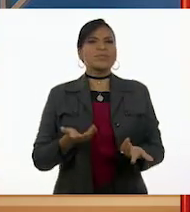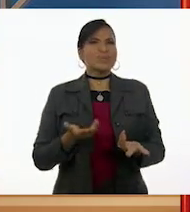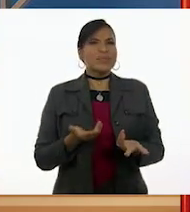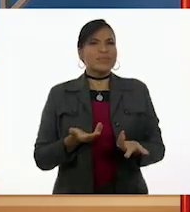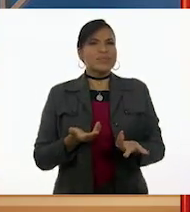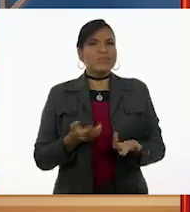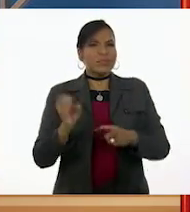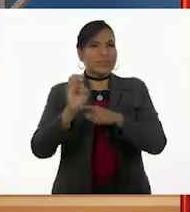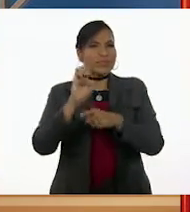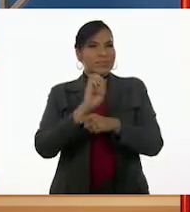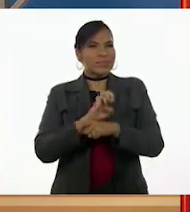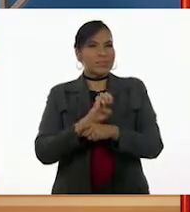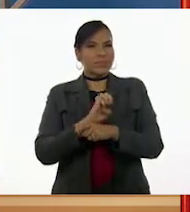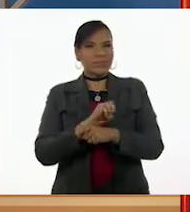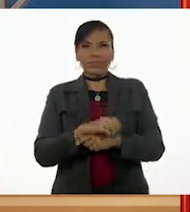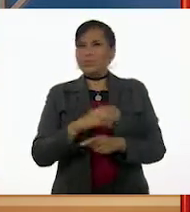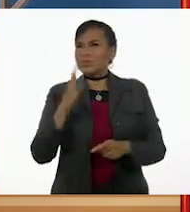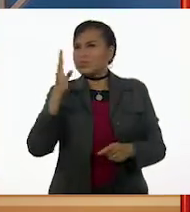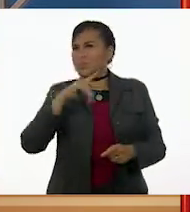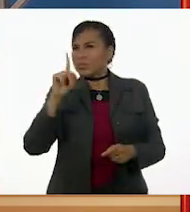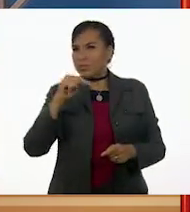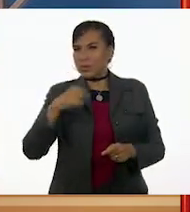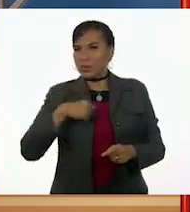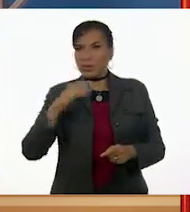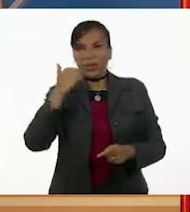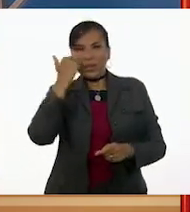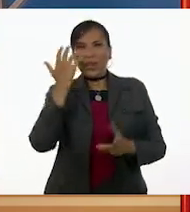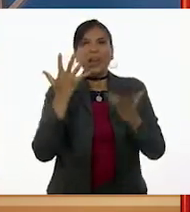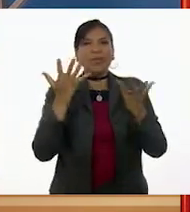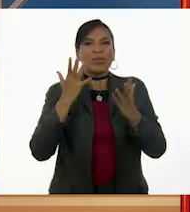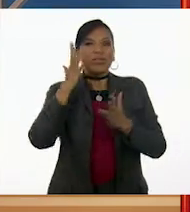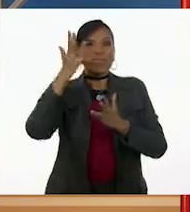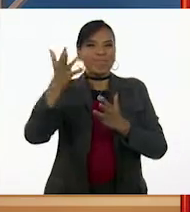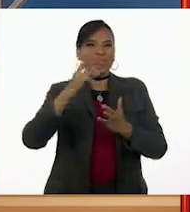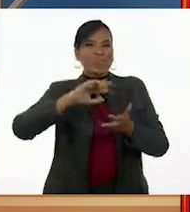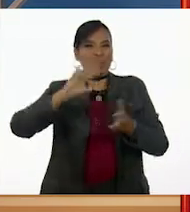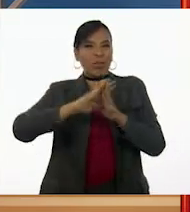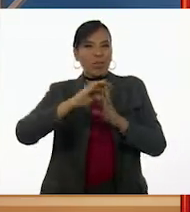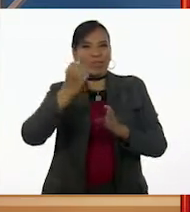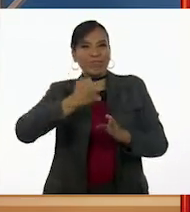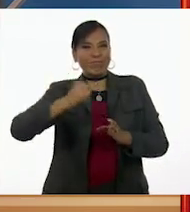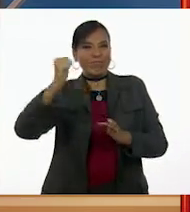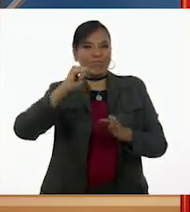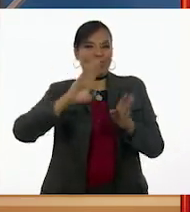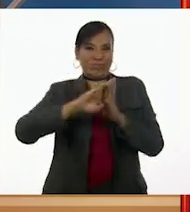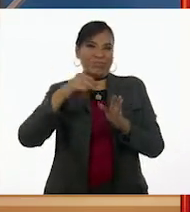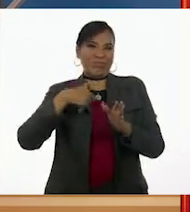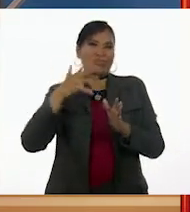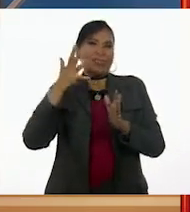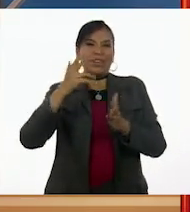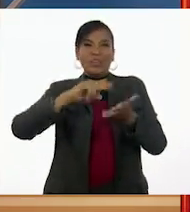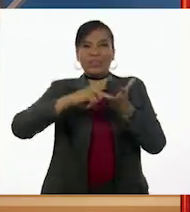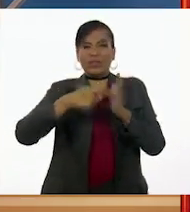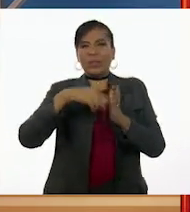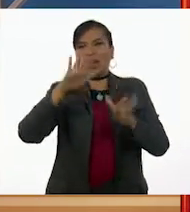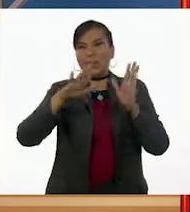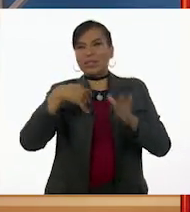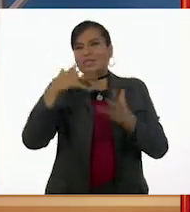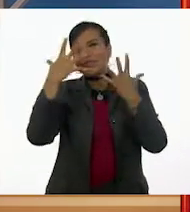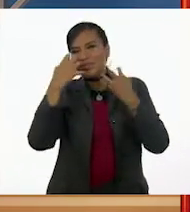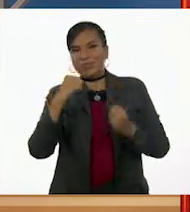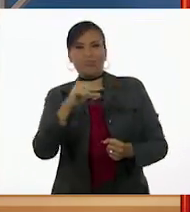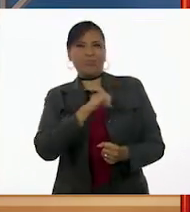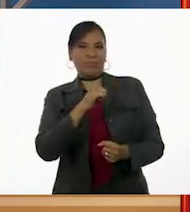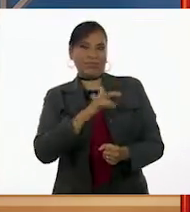Entonces, ¿no está mal que quiera ser un excelente ingeniero? Yo me he sentido egoísta, triste y, en